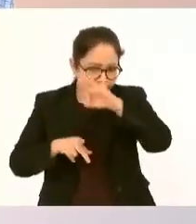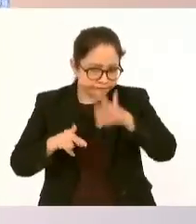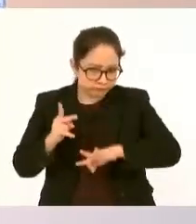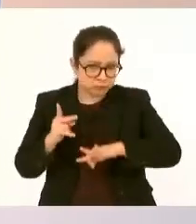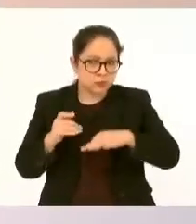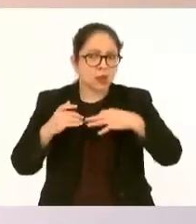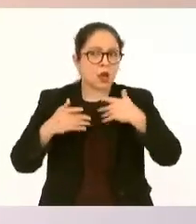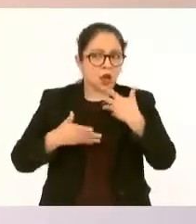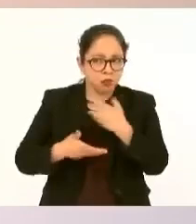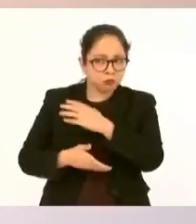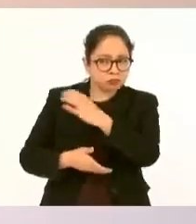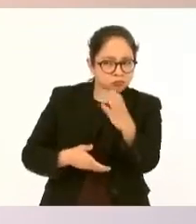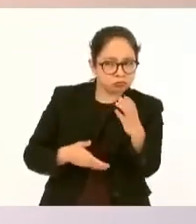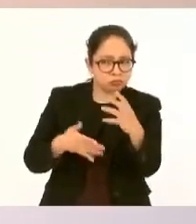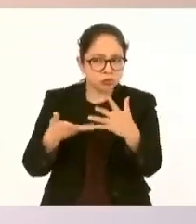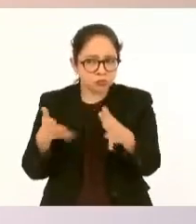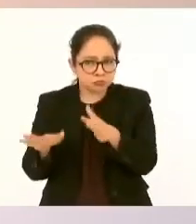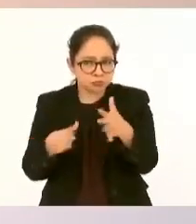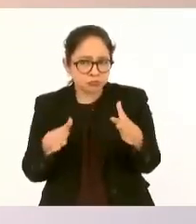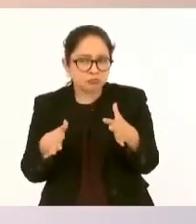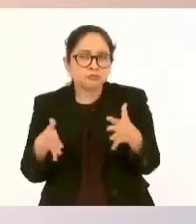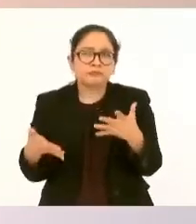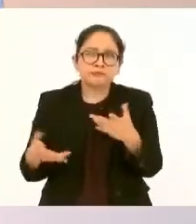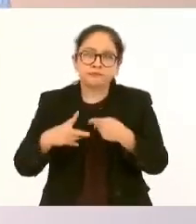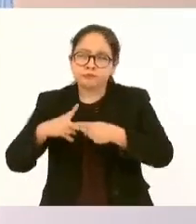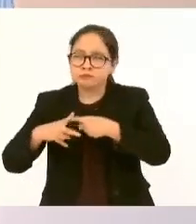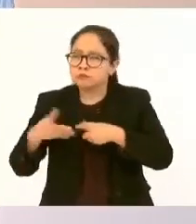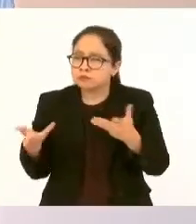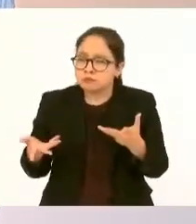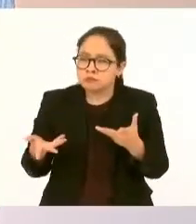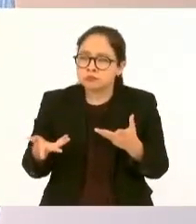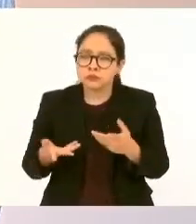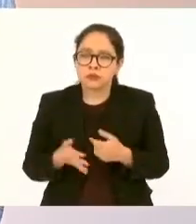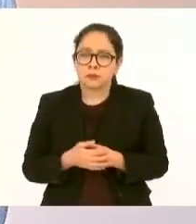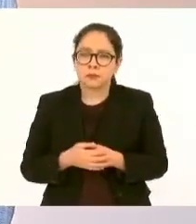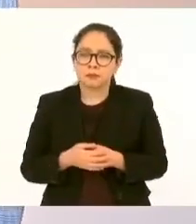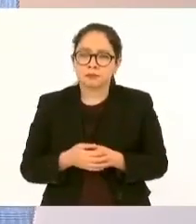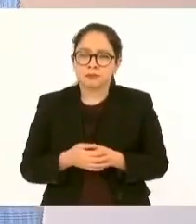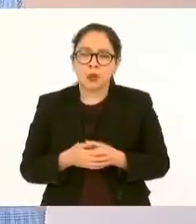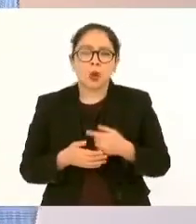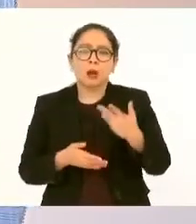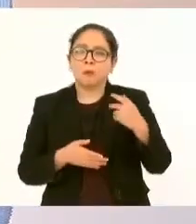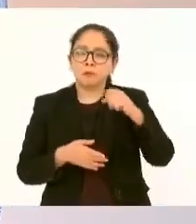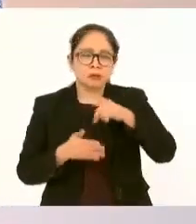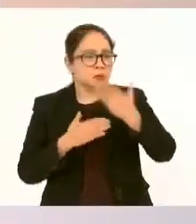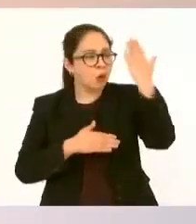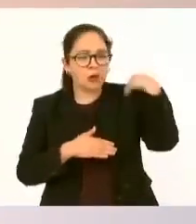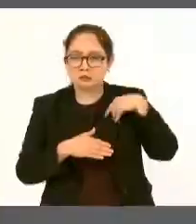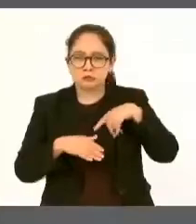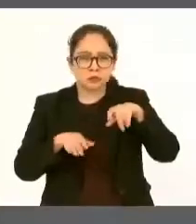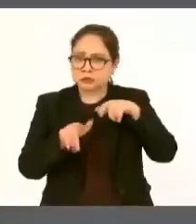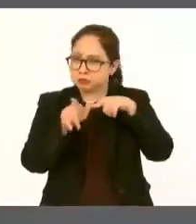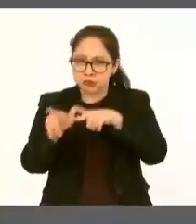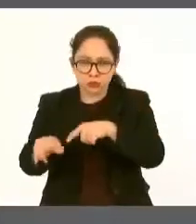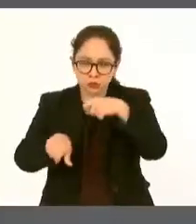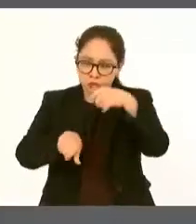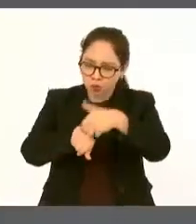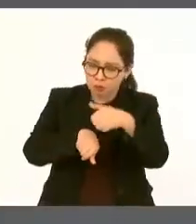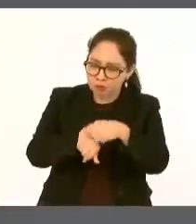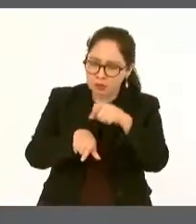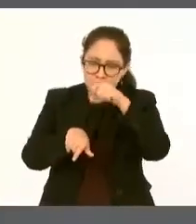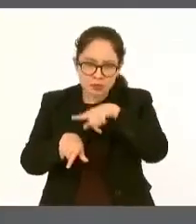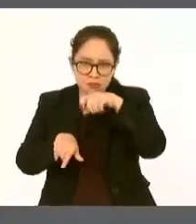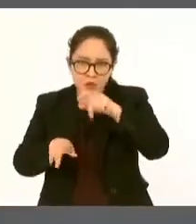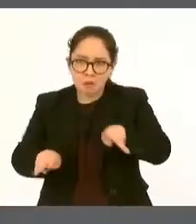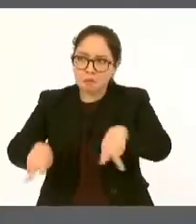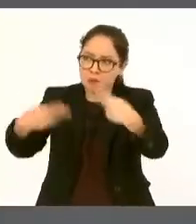se produjo prácticamente lo mismo y se exportó al extranjero